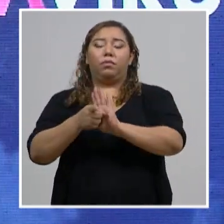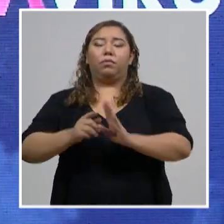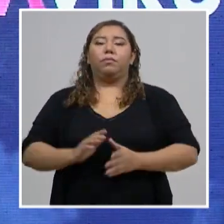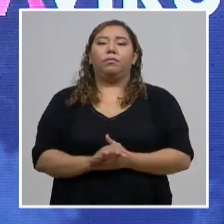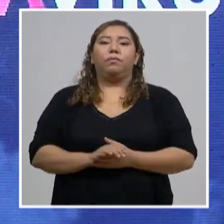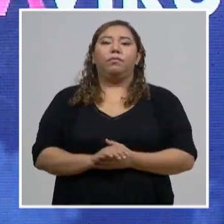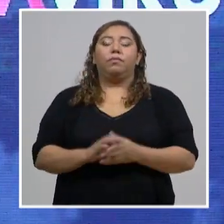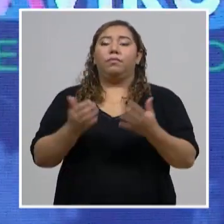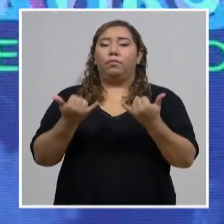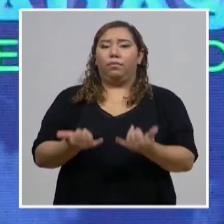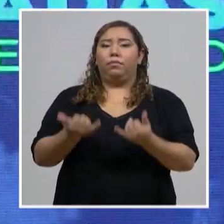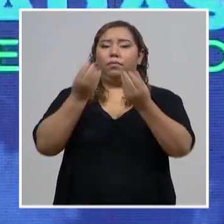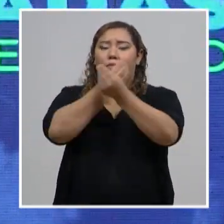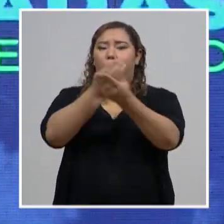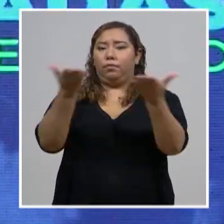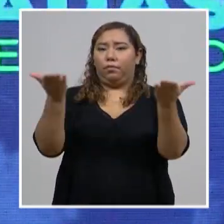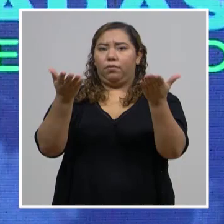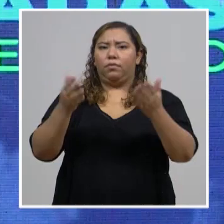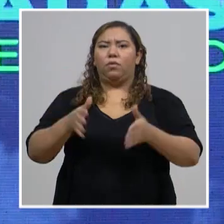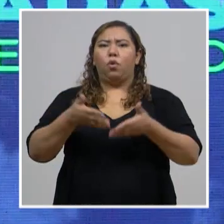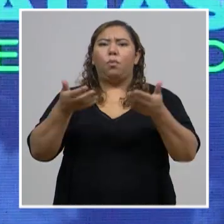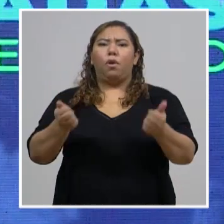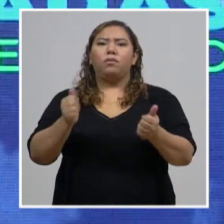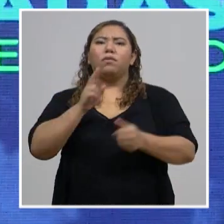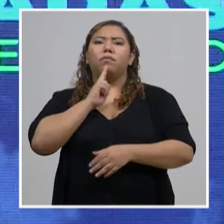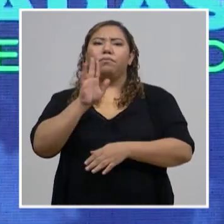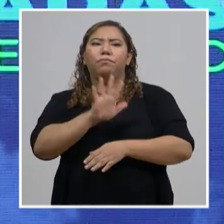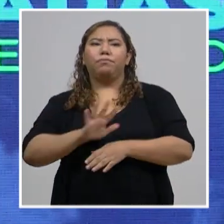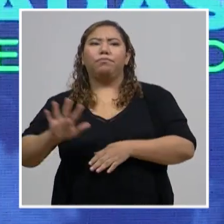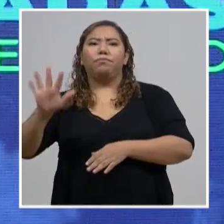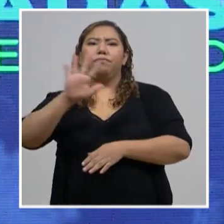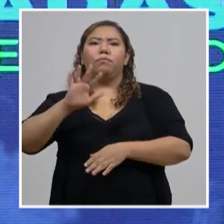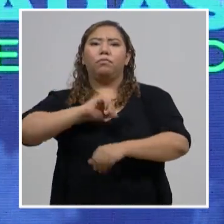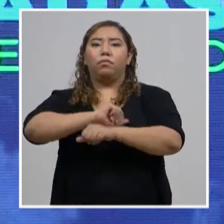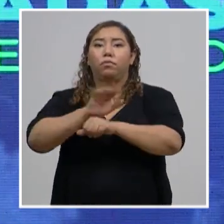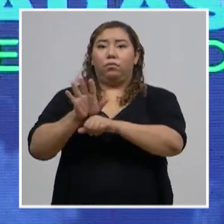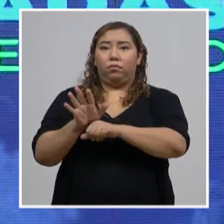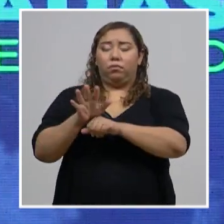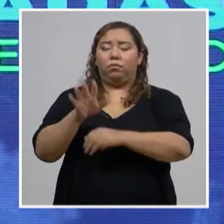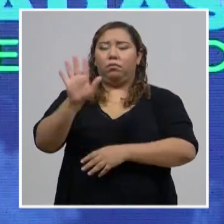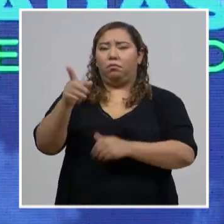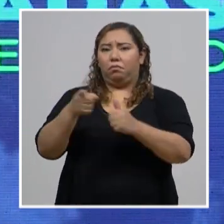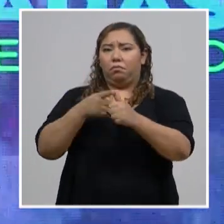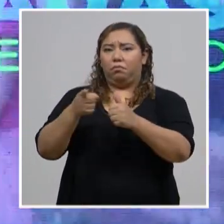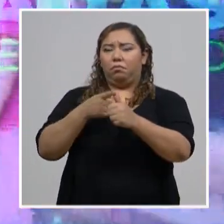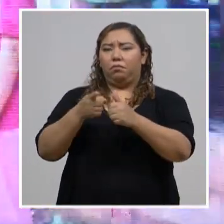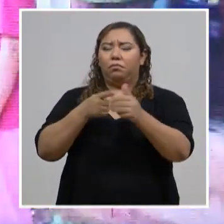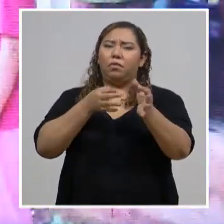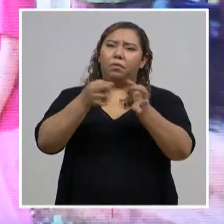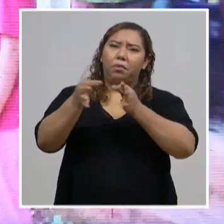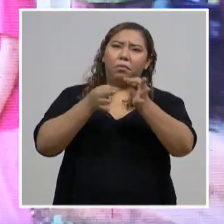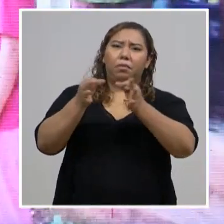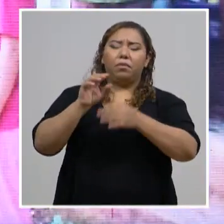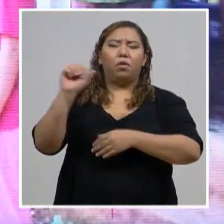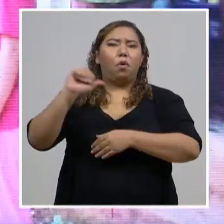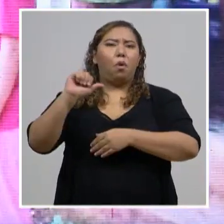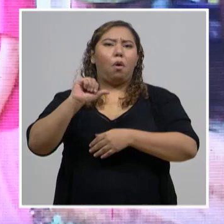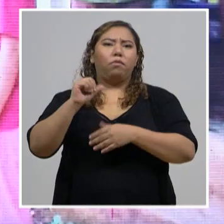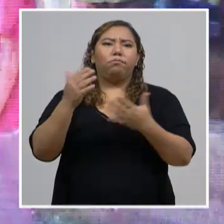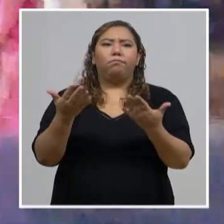de coronavirus. Y antes, ¿cómo está el tema de las brigadas contra el COVID-19 en